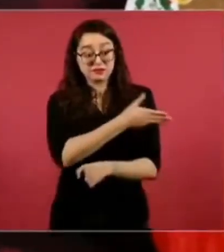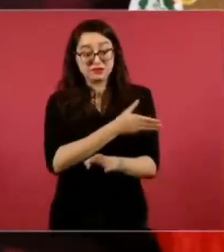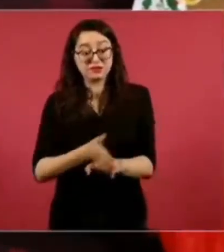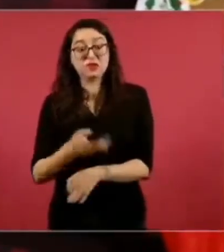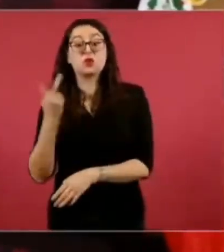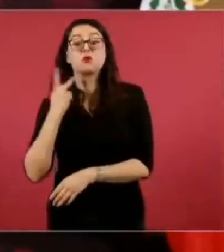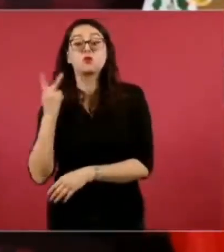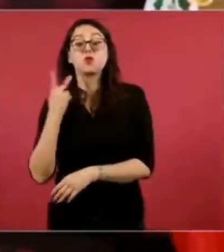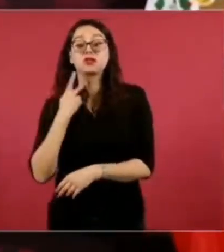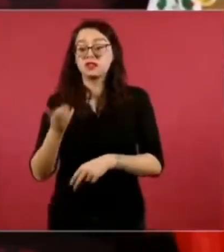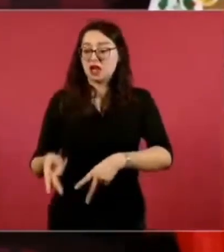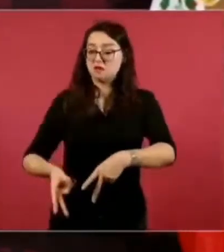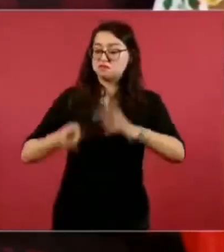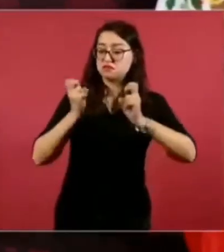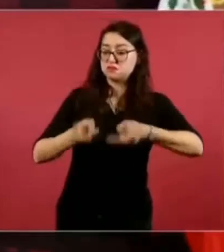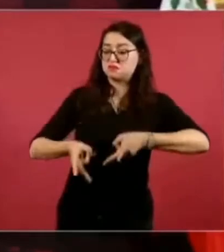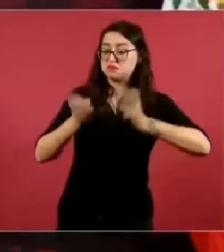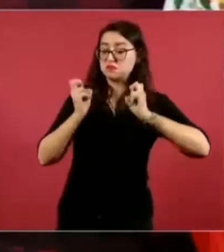política de saqueo.